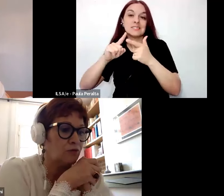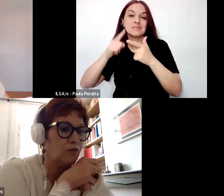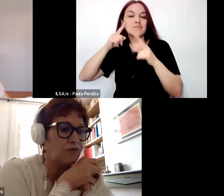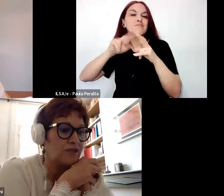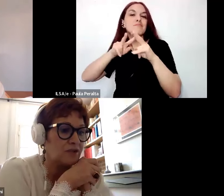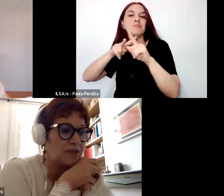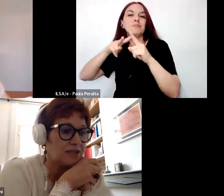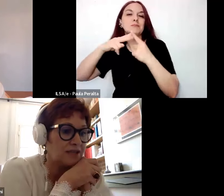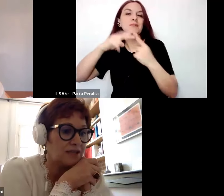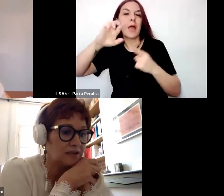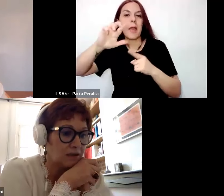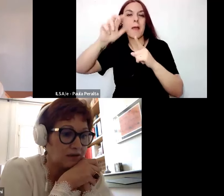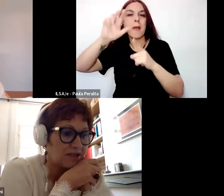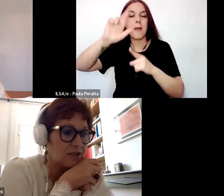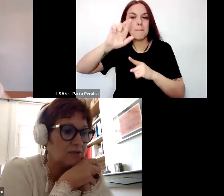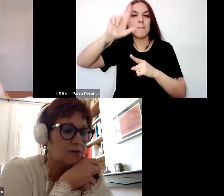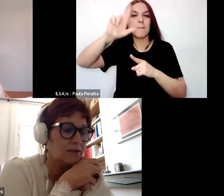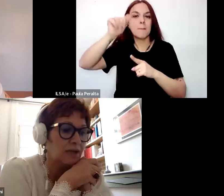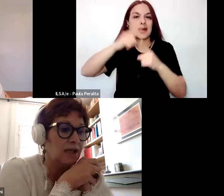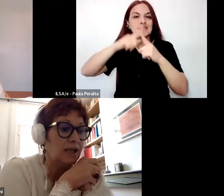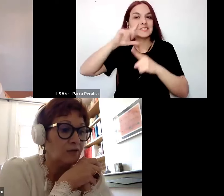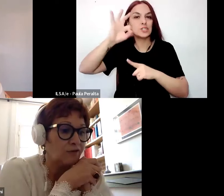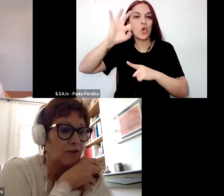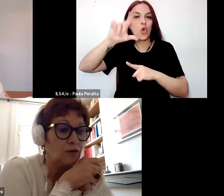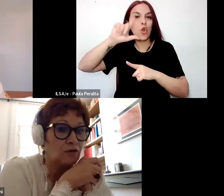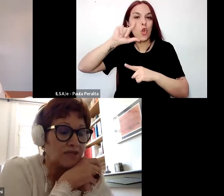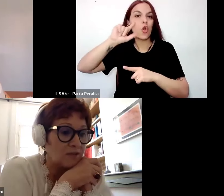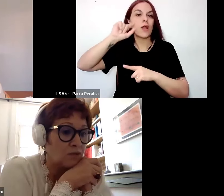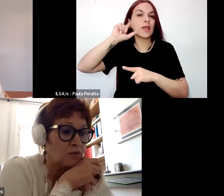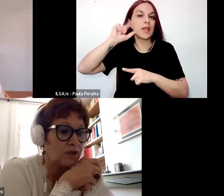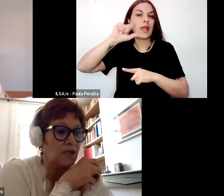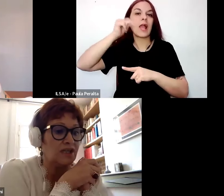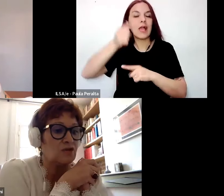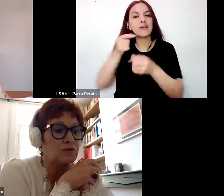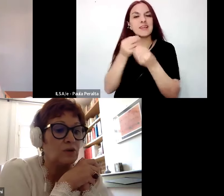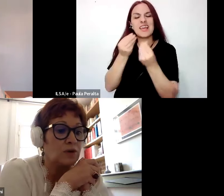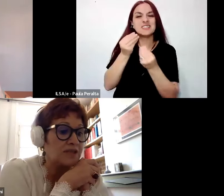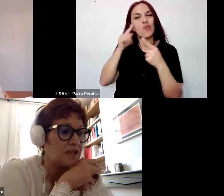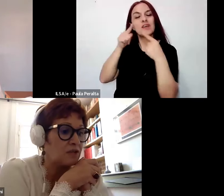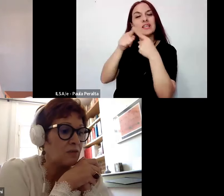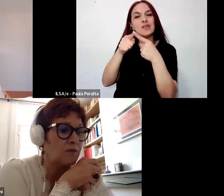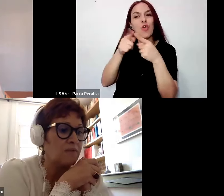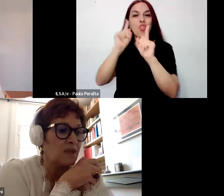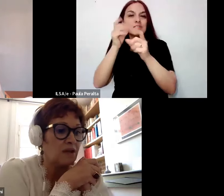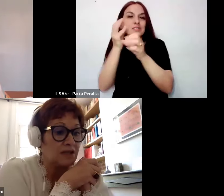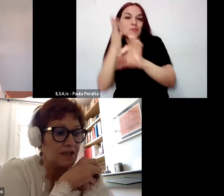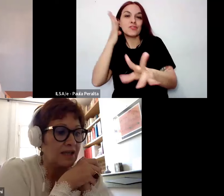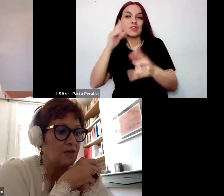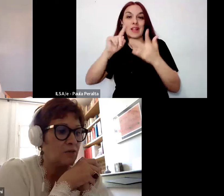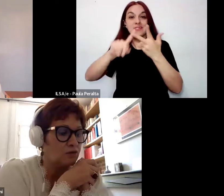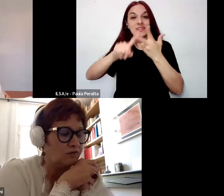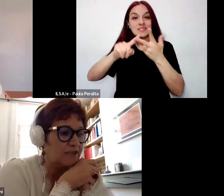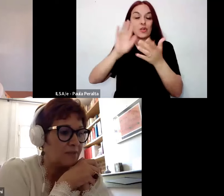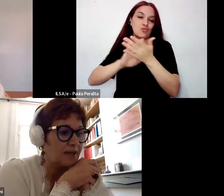praxeológica que busca construir una profesionalidad del docente. Y por último, el tercer mundo es el de la